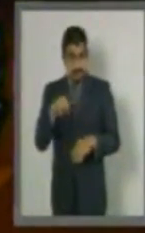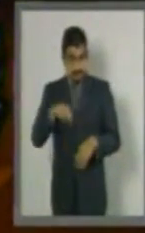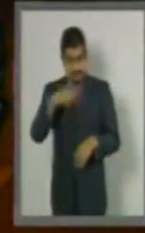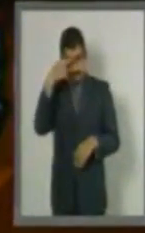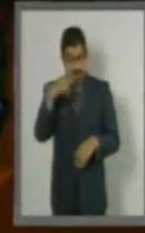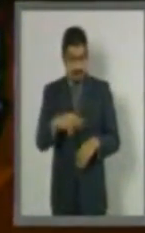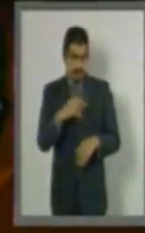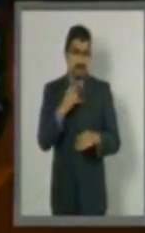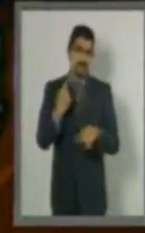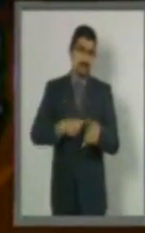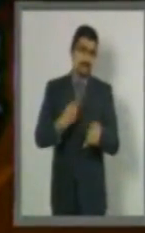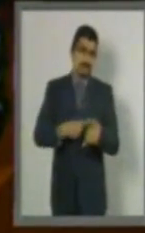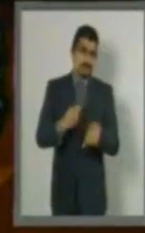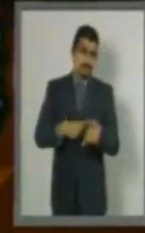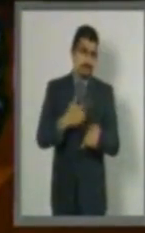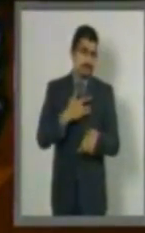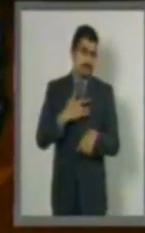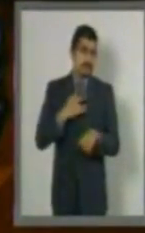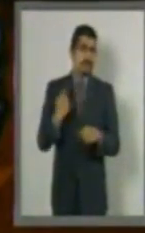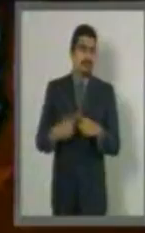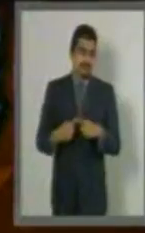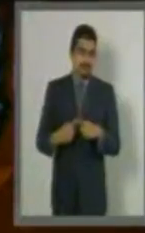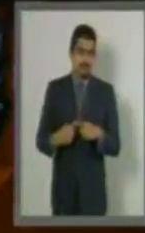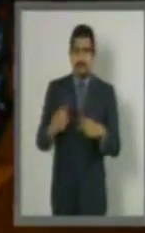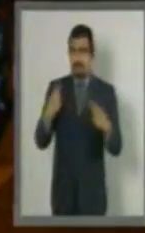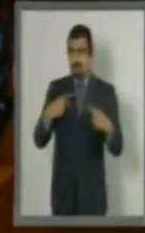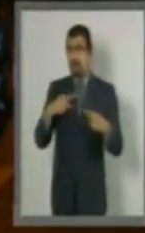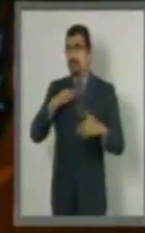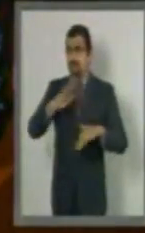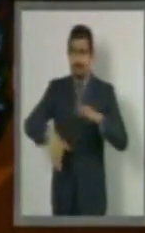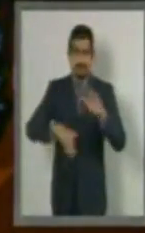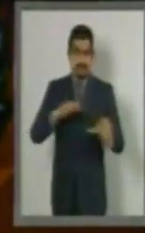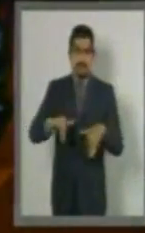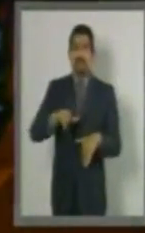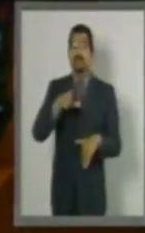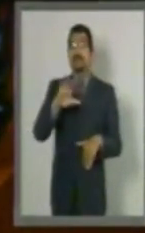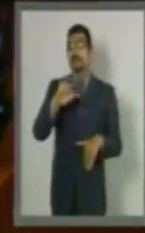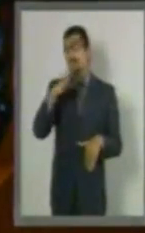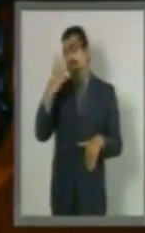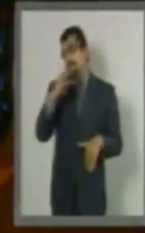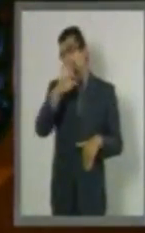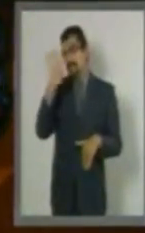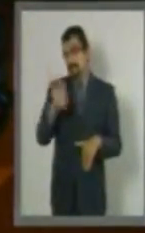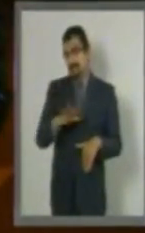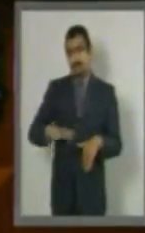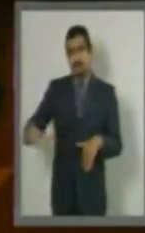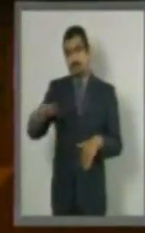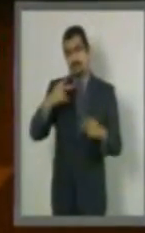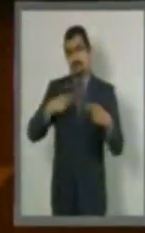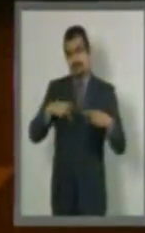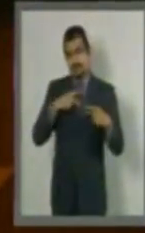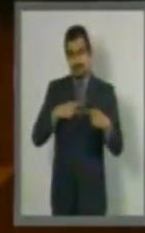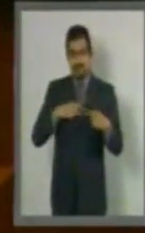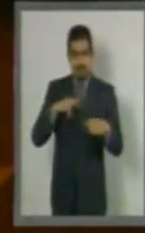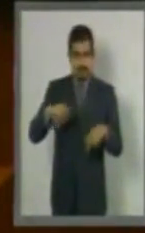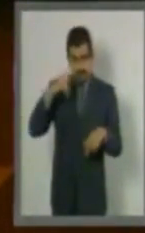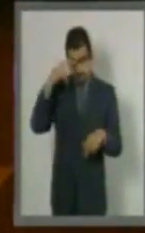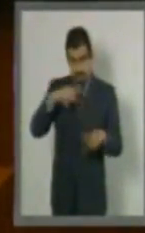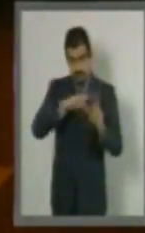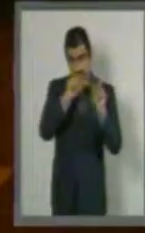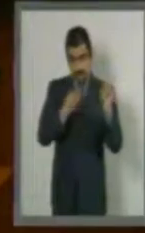las enfermedades cardiovasculares provocan el deceso del 54% de la población nacional.